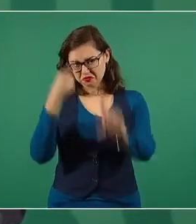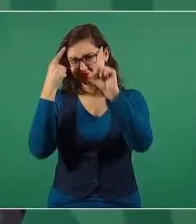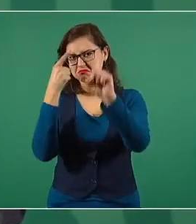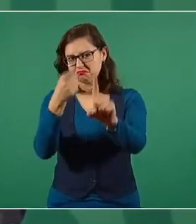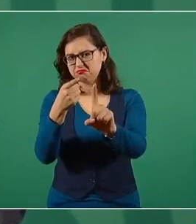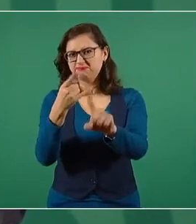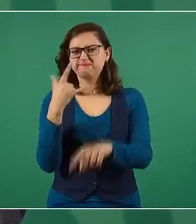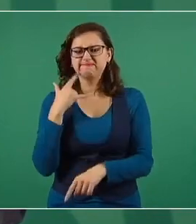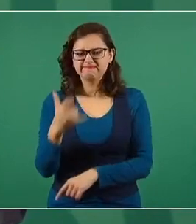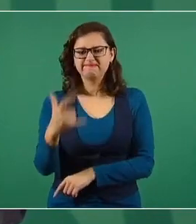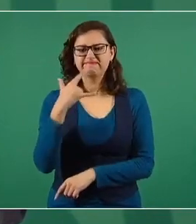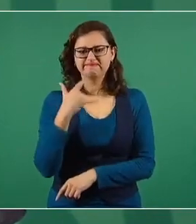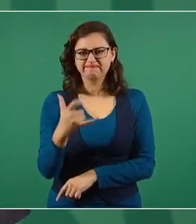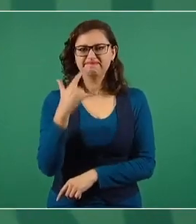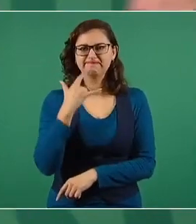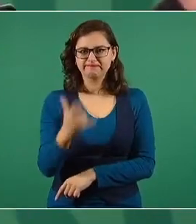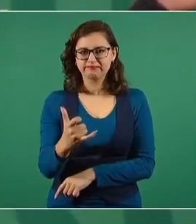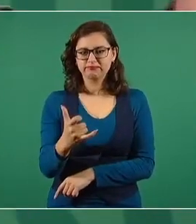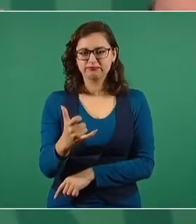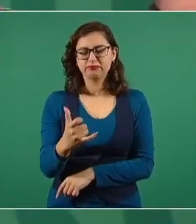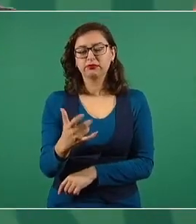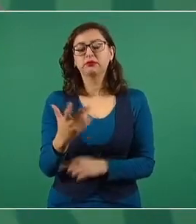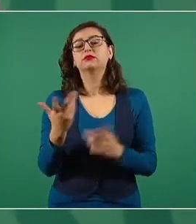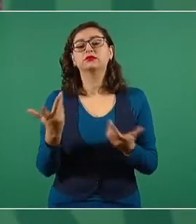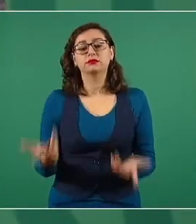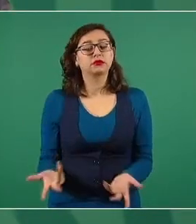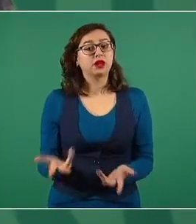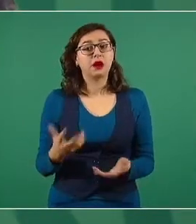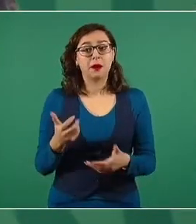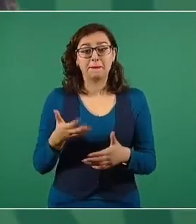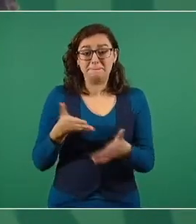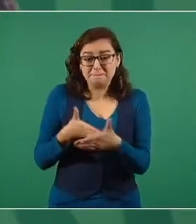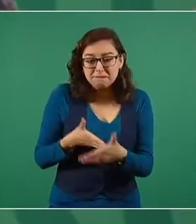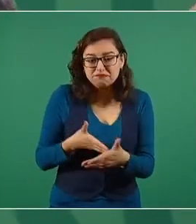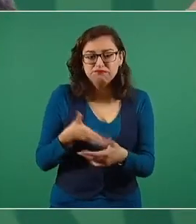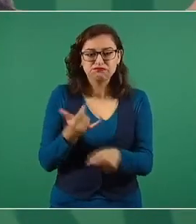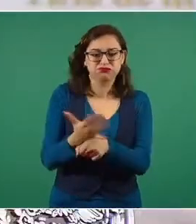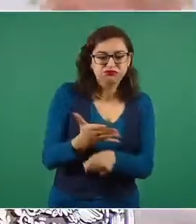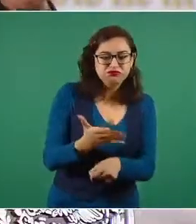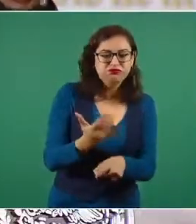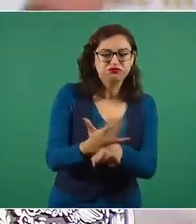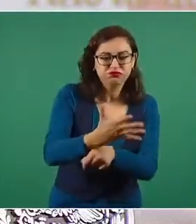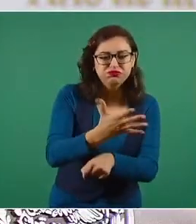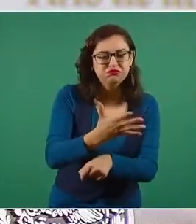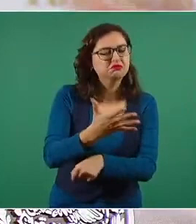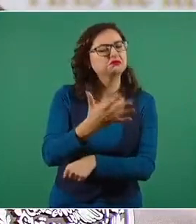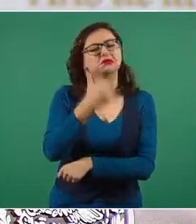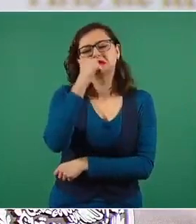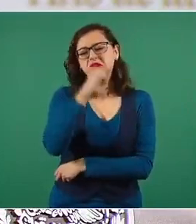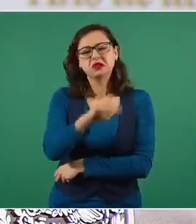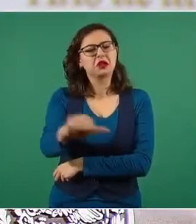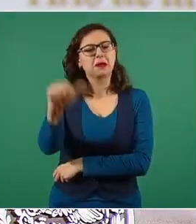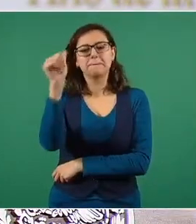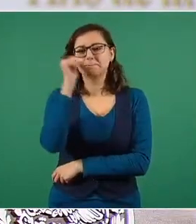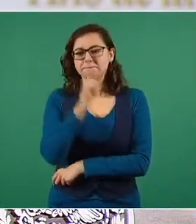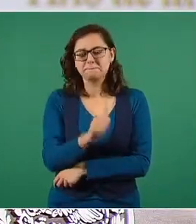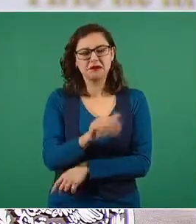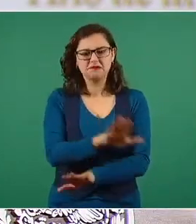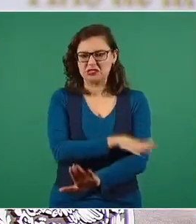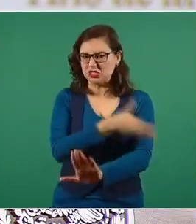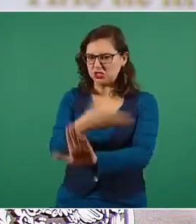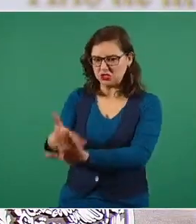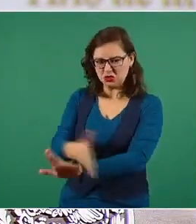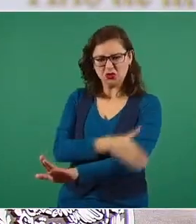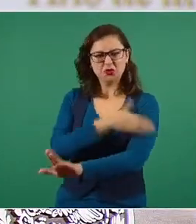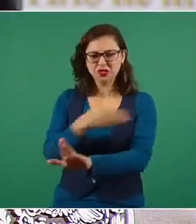defiende. Entonces, siempre van a haber obstáculos y van a haber opositores,